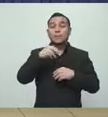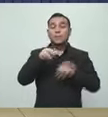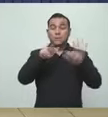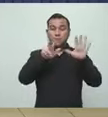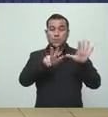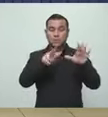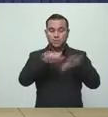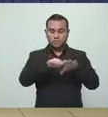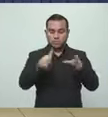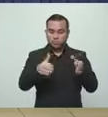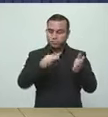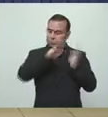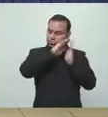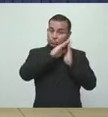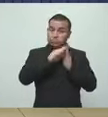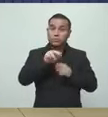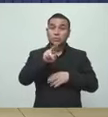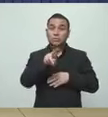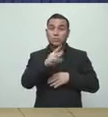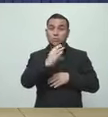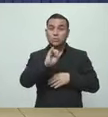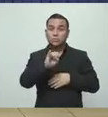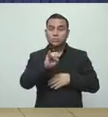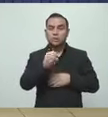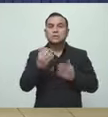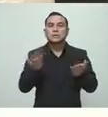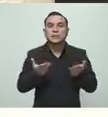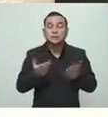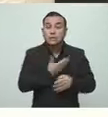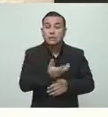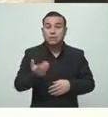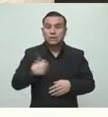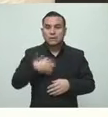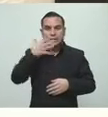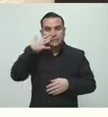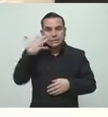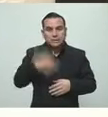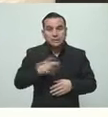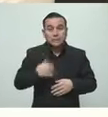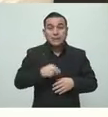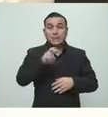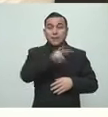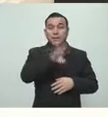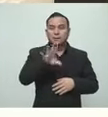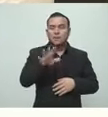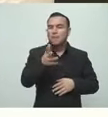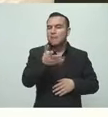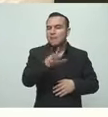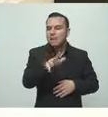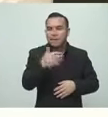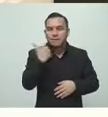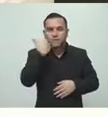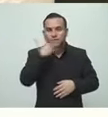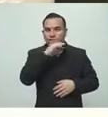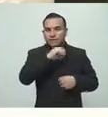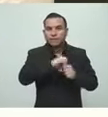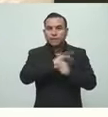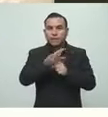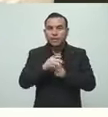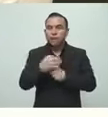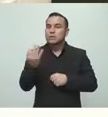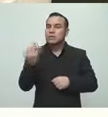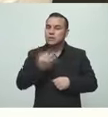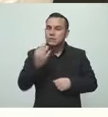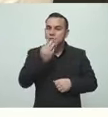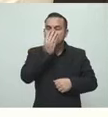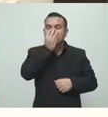al momento las ocho camas están llenas, tengo veinticuatro pacientes en cuidados intermedios, todos necesitan aporta de oxígeno,